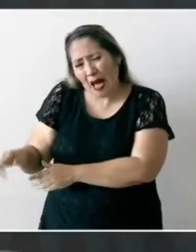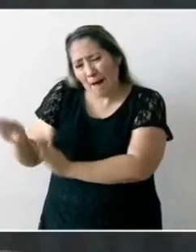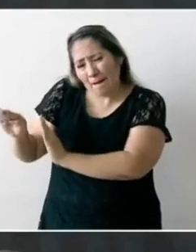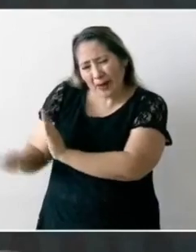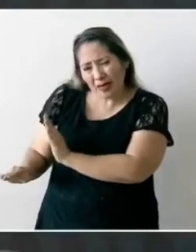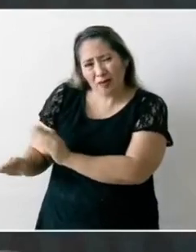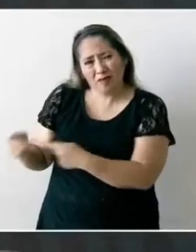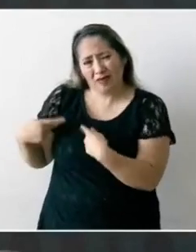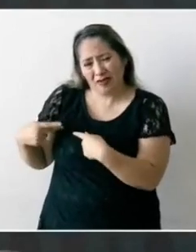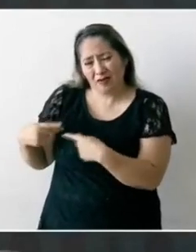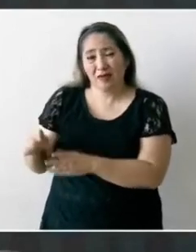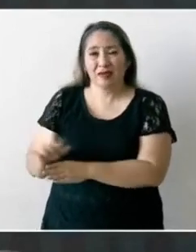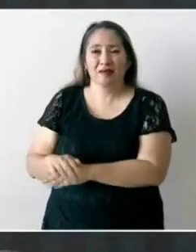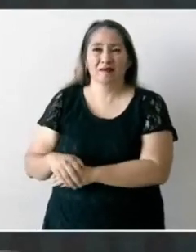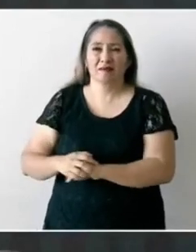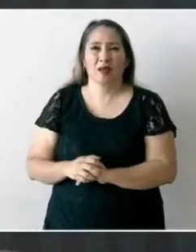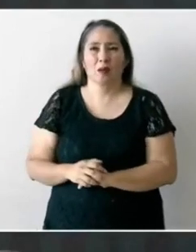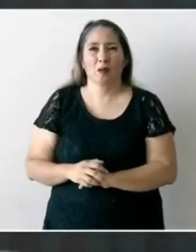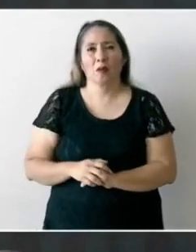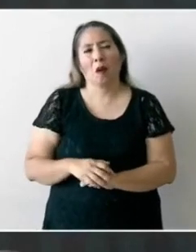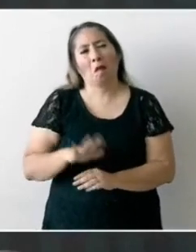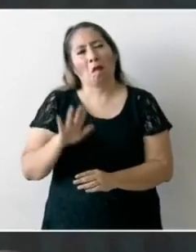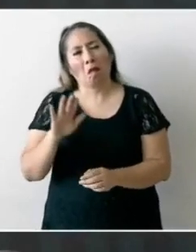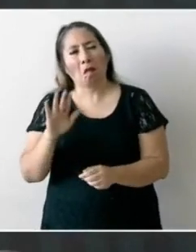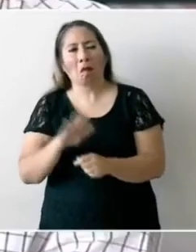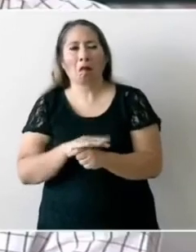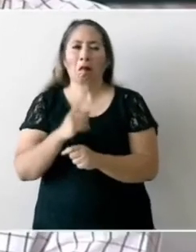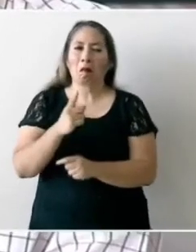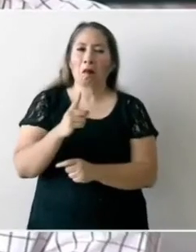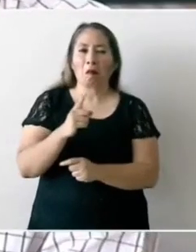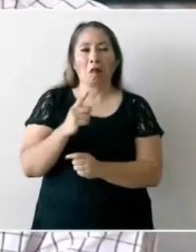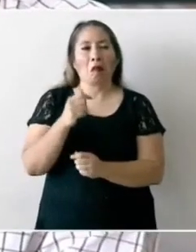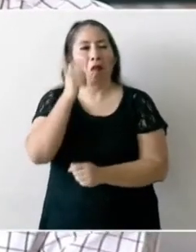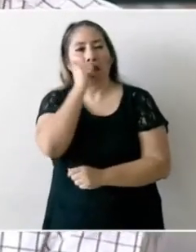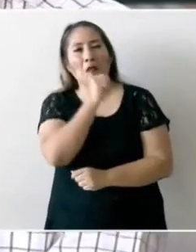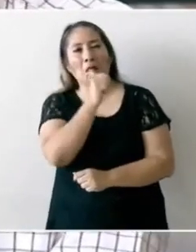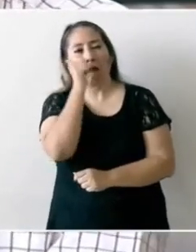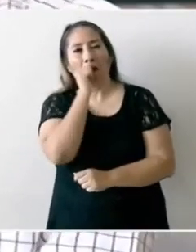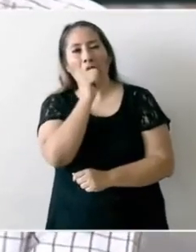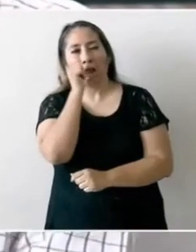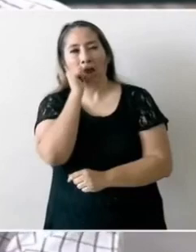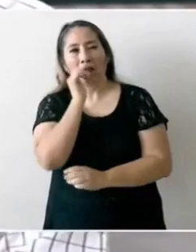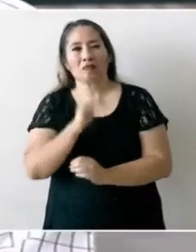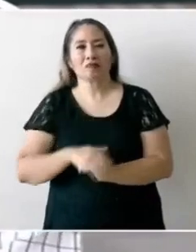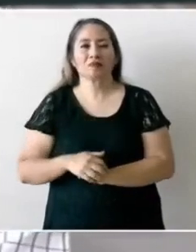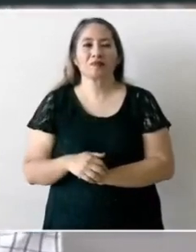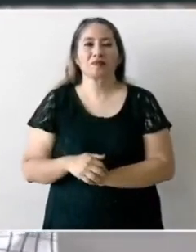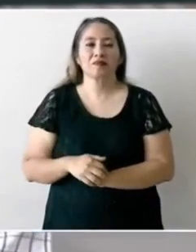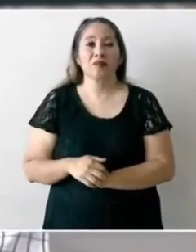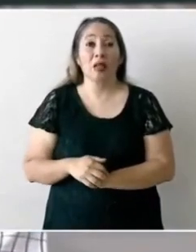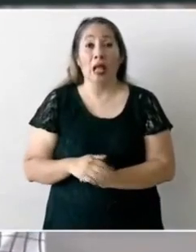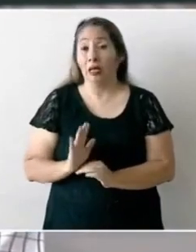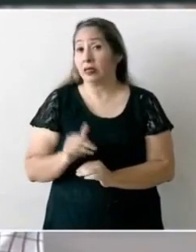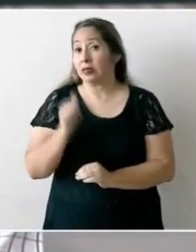porque siempre tiene que prevalecer el interés general,